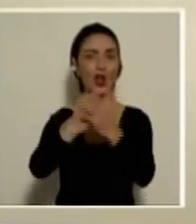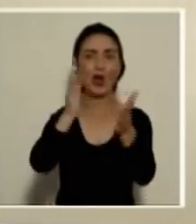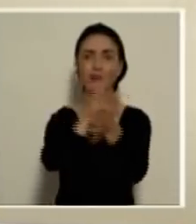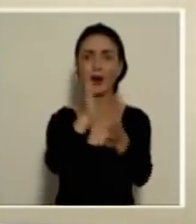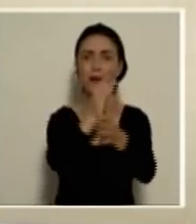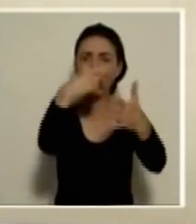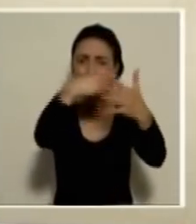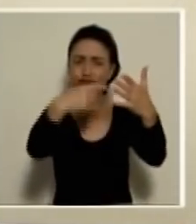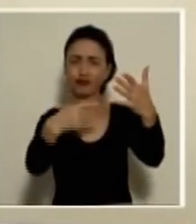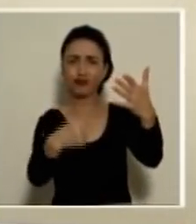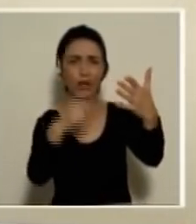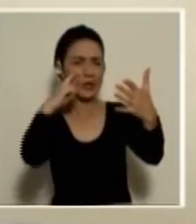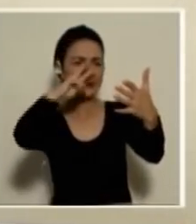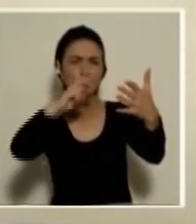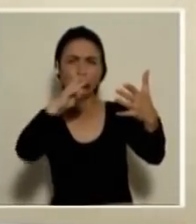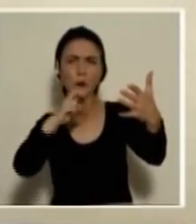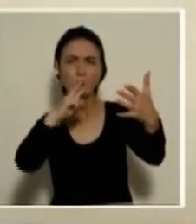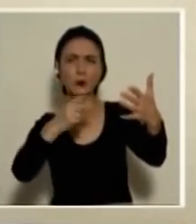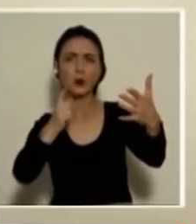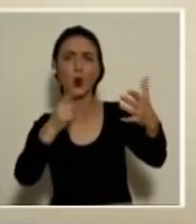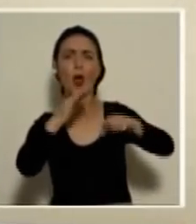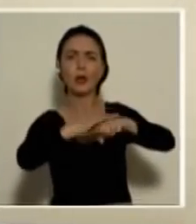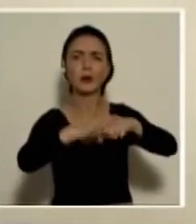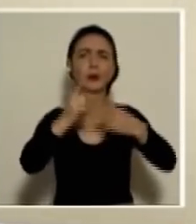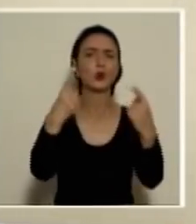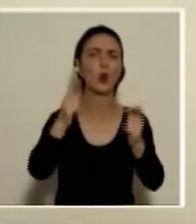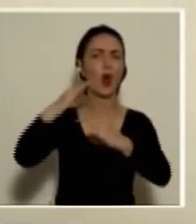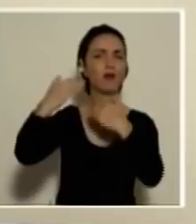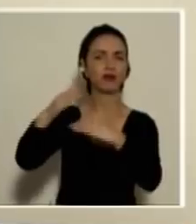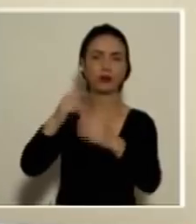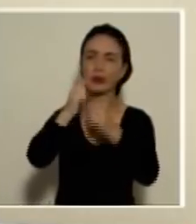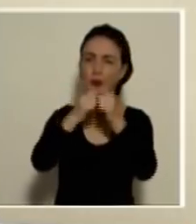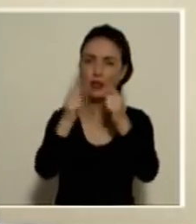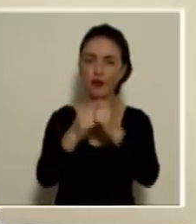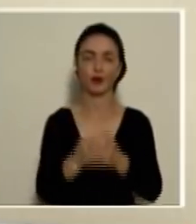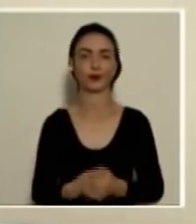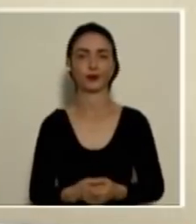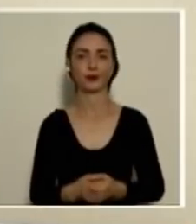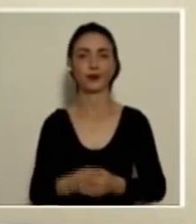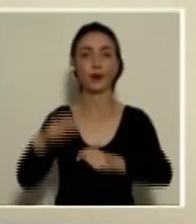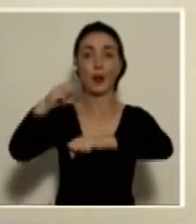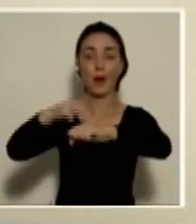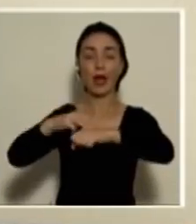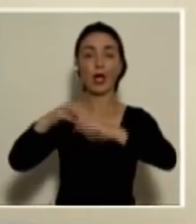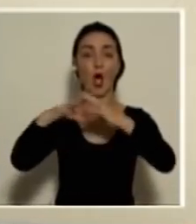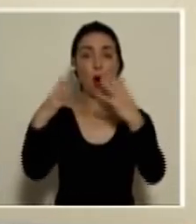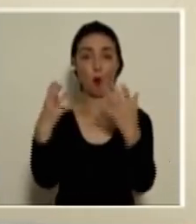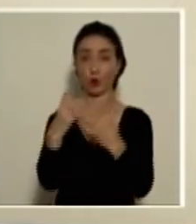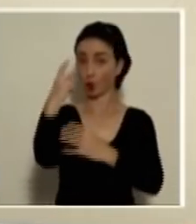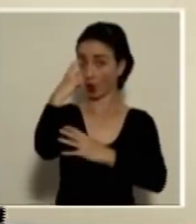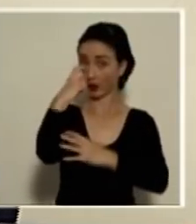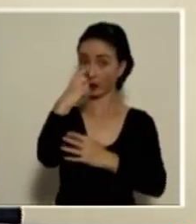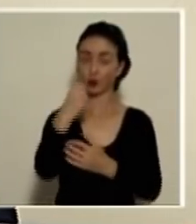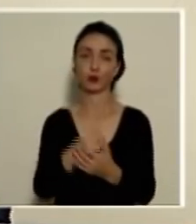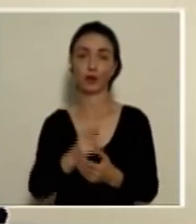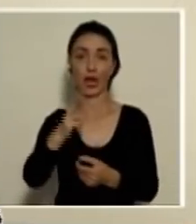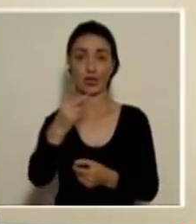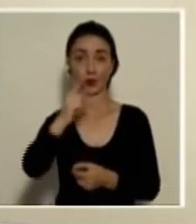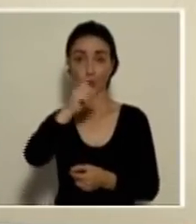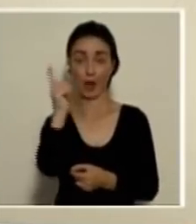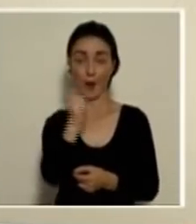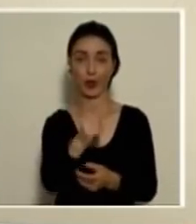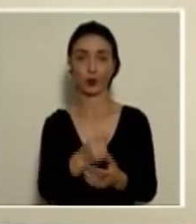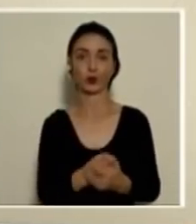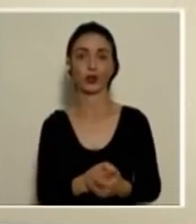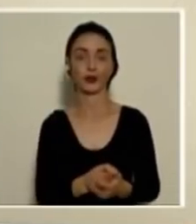para ver todas esas excepciones que son muchísimas y muy detalladas. Don Michael, precisamente, Mundo Escazú, la segunda pregunta del medio